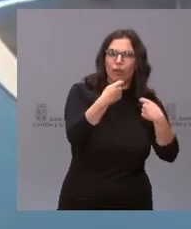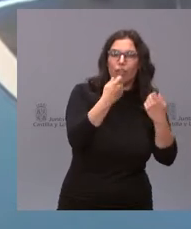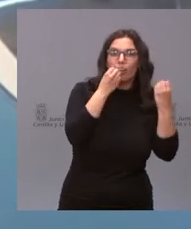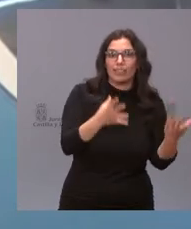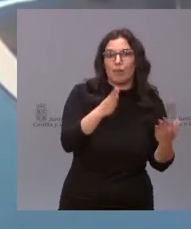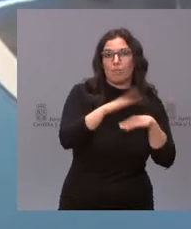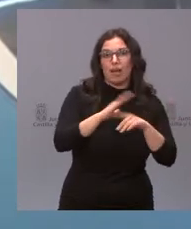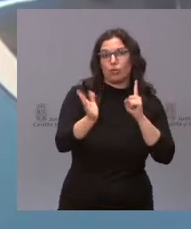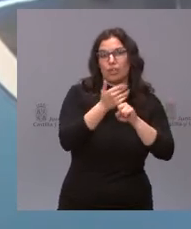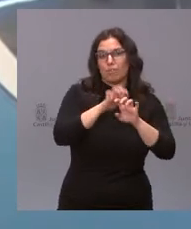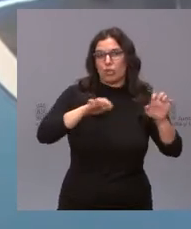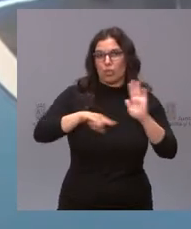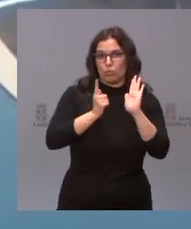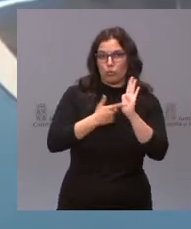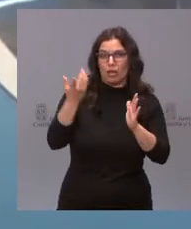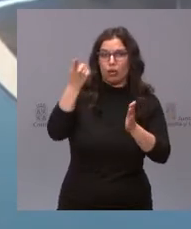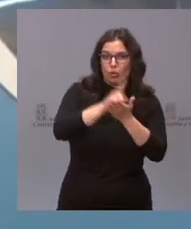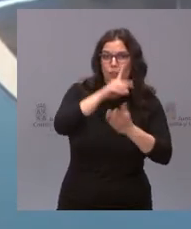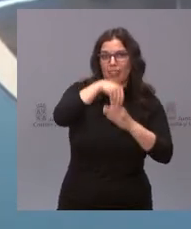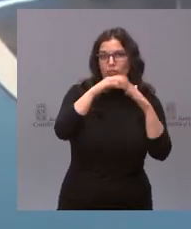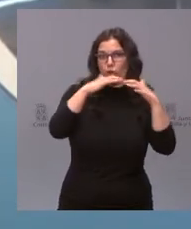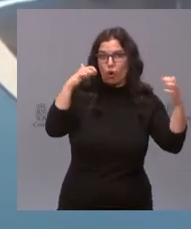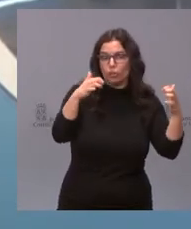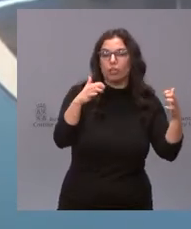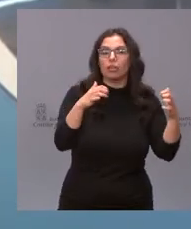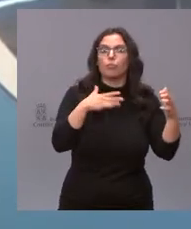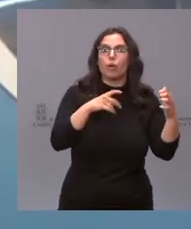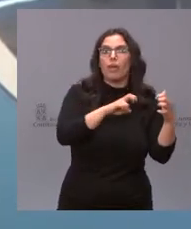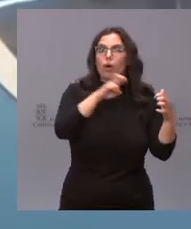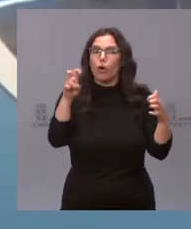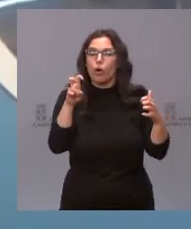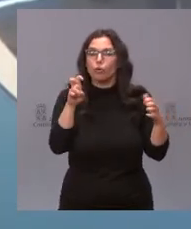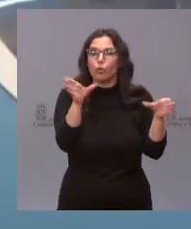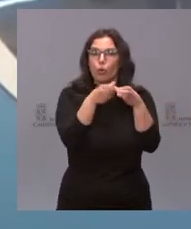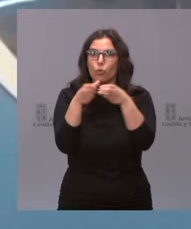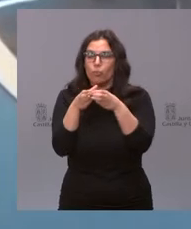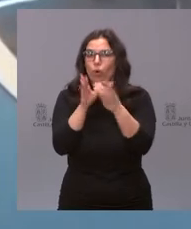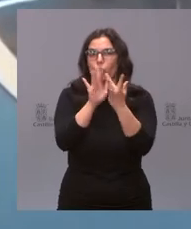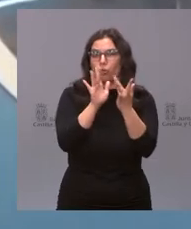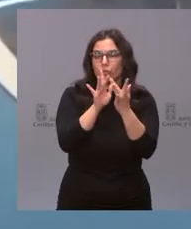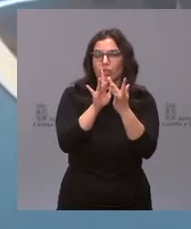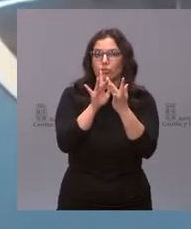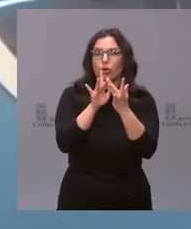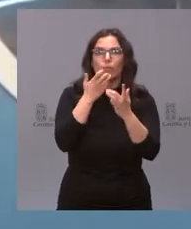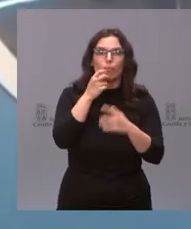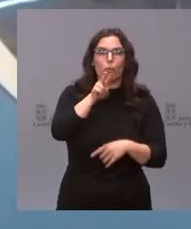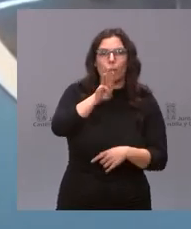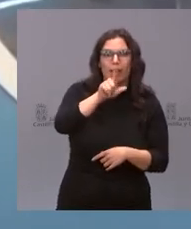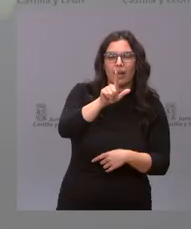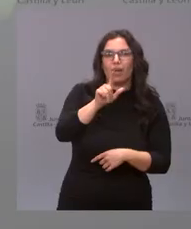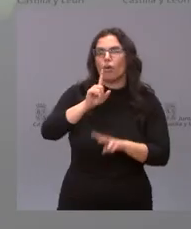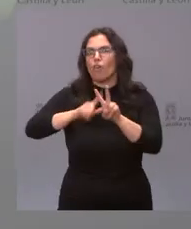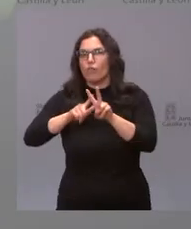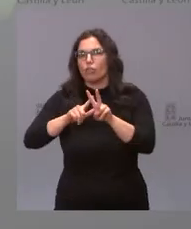en el Parlamento de Castellón y si está abierto a otros grupos como la UPL y Vox o solamente están negociando con Por Ávila.